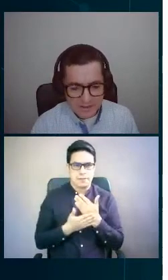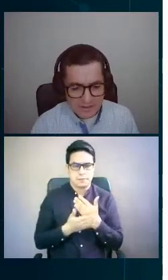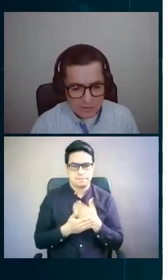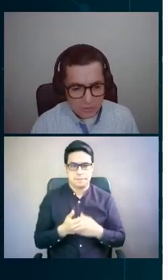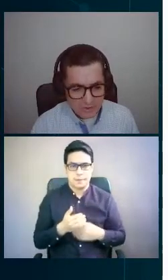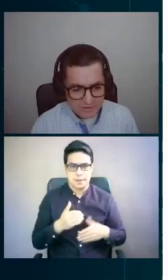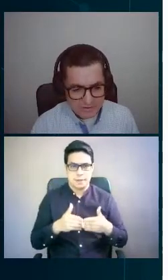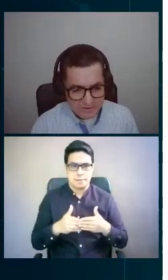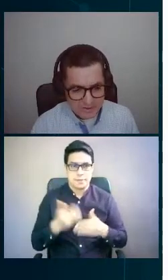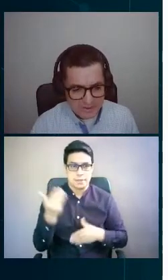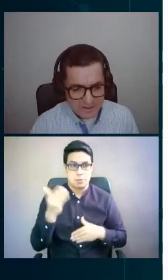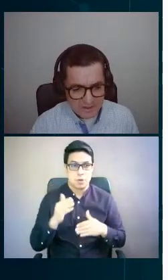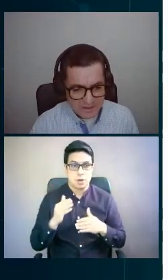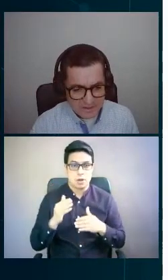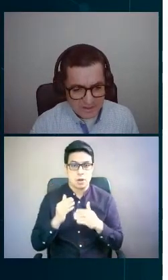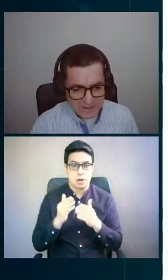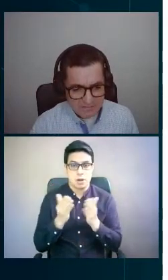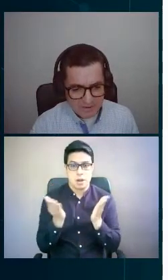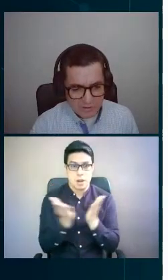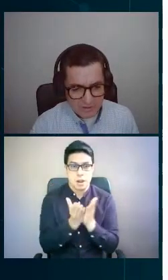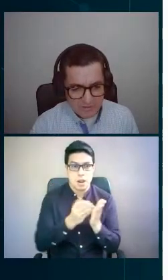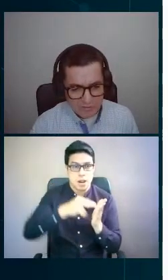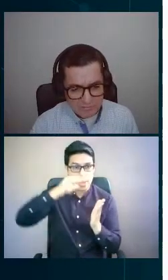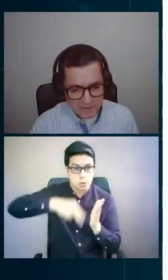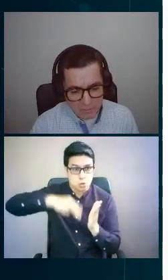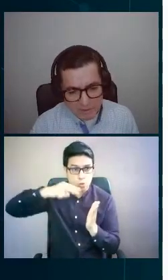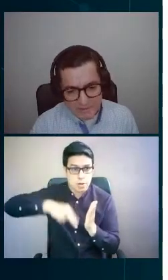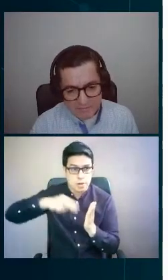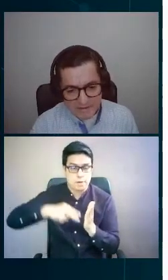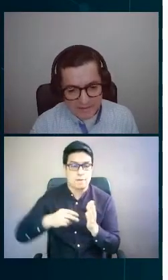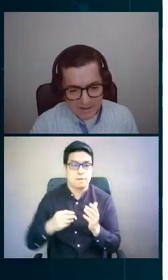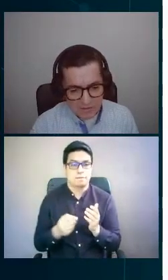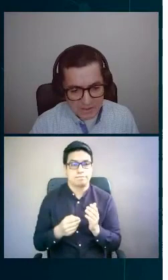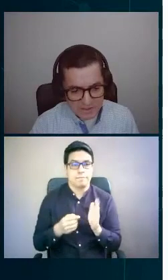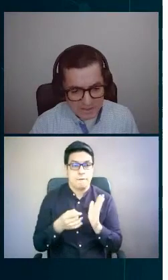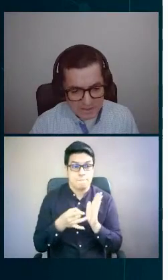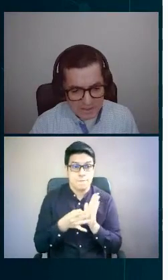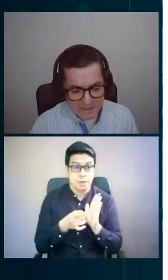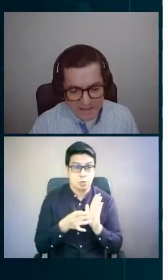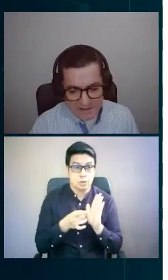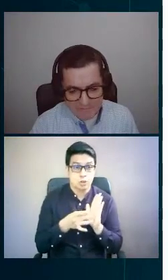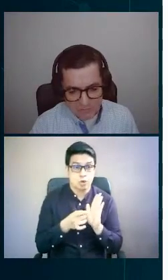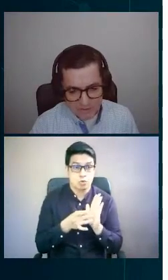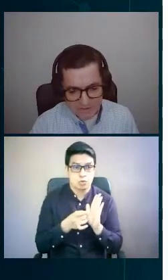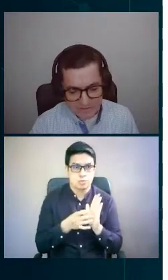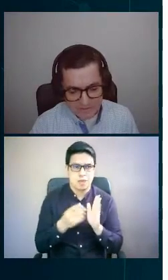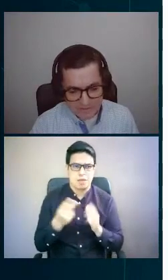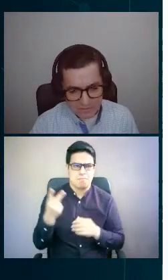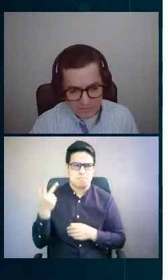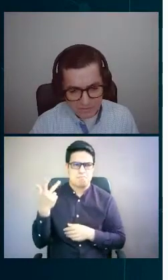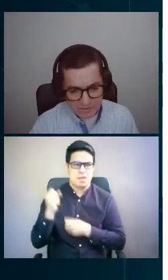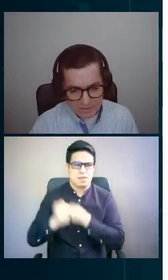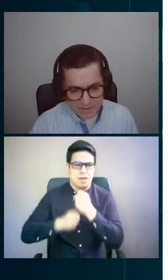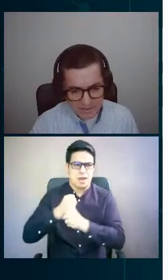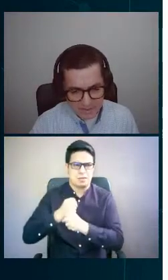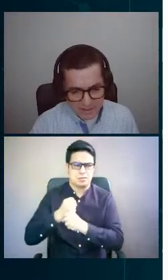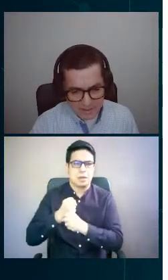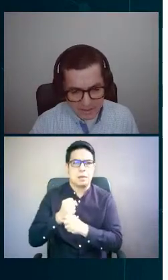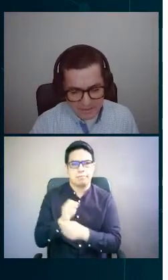lecturas y facturación. Tenemos más de 20 años de leer y facturar el sitio.